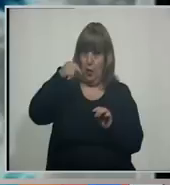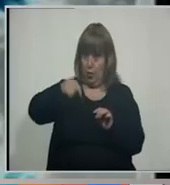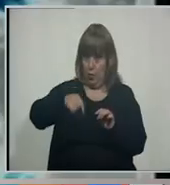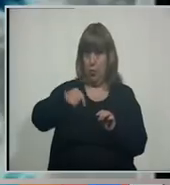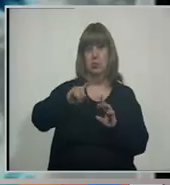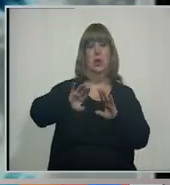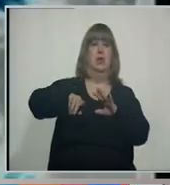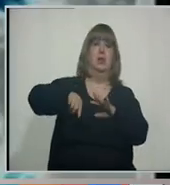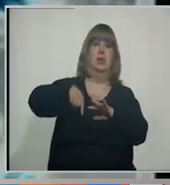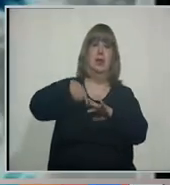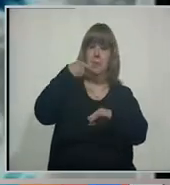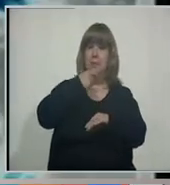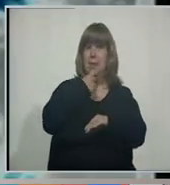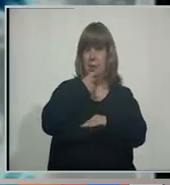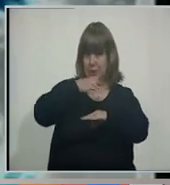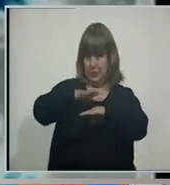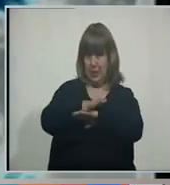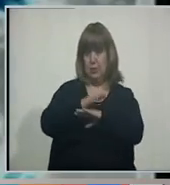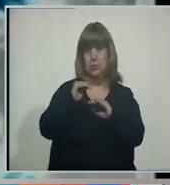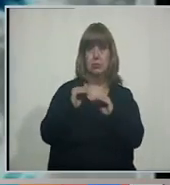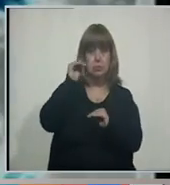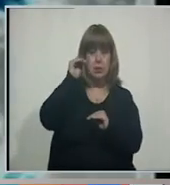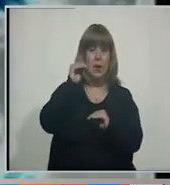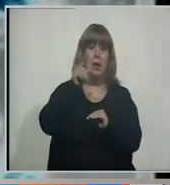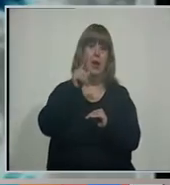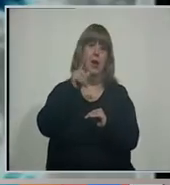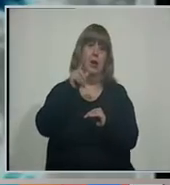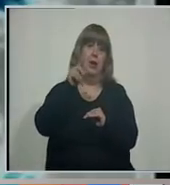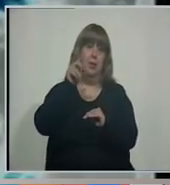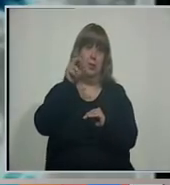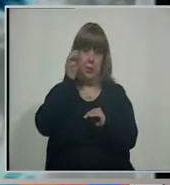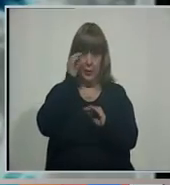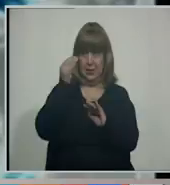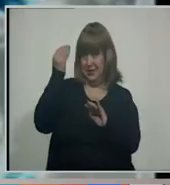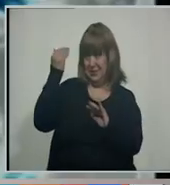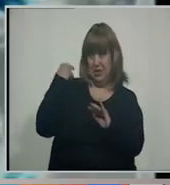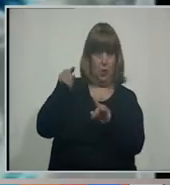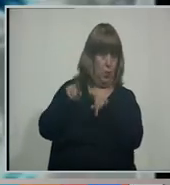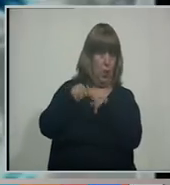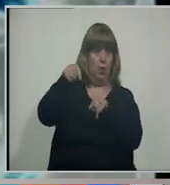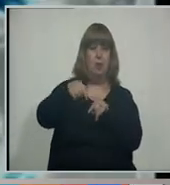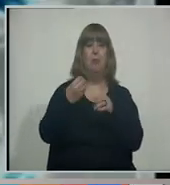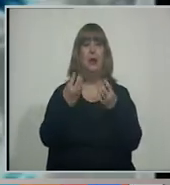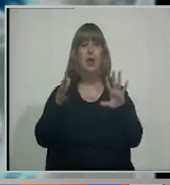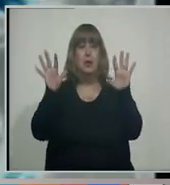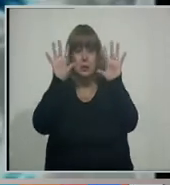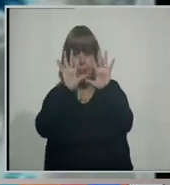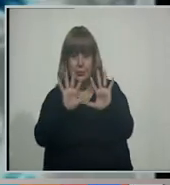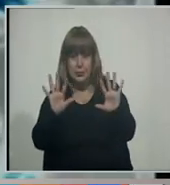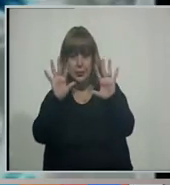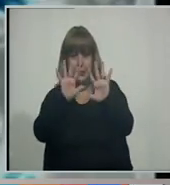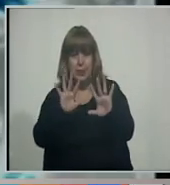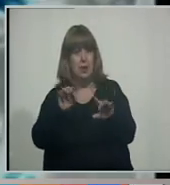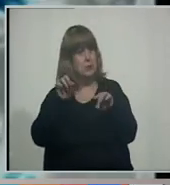esperamos acá en Ciudad una temperatura máxima parecida a la del día de ayer. La idea es que estas nieblas sean una verdadera